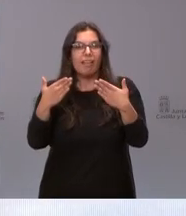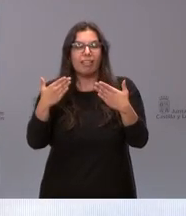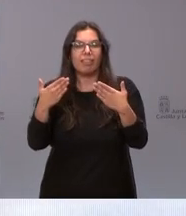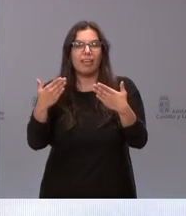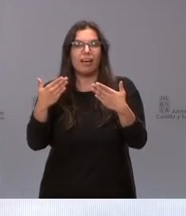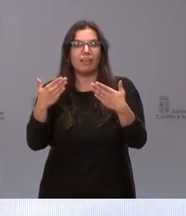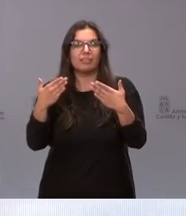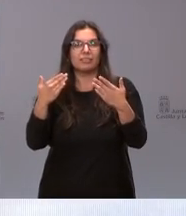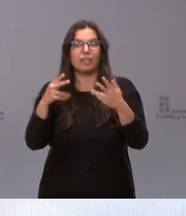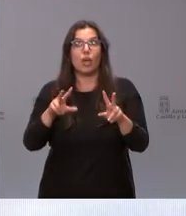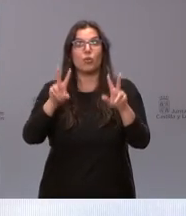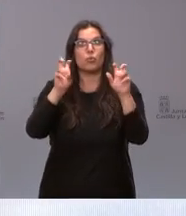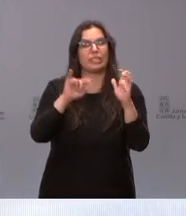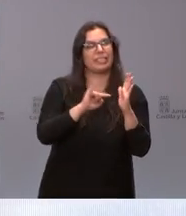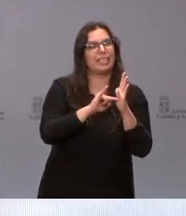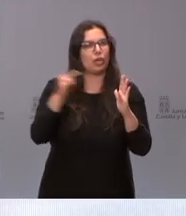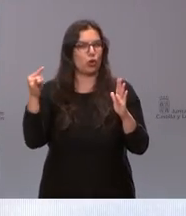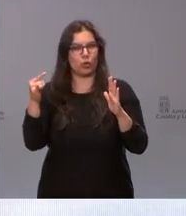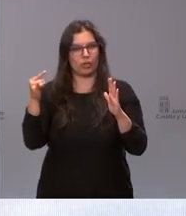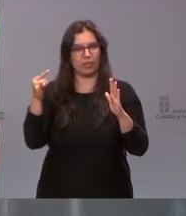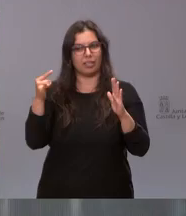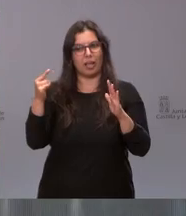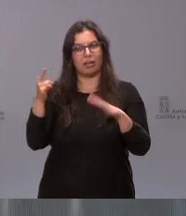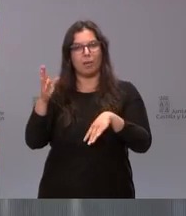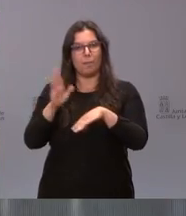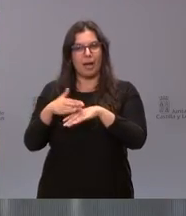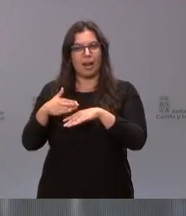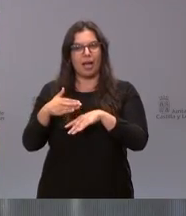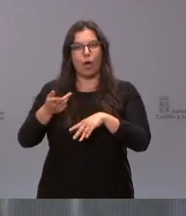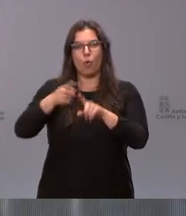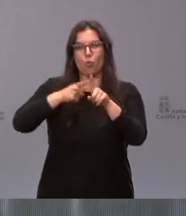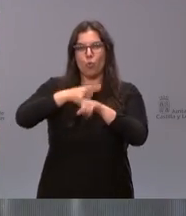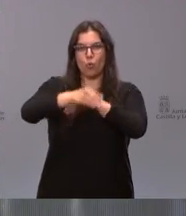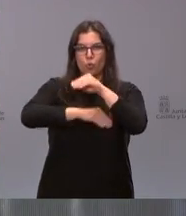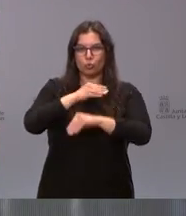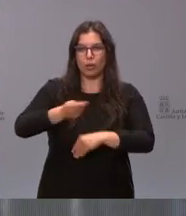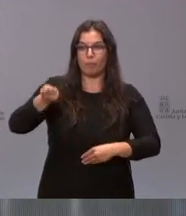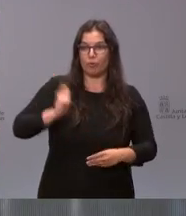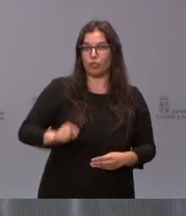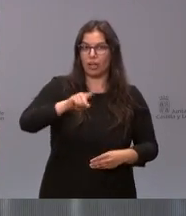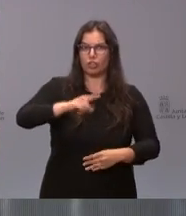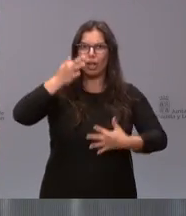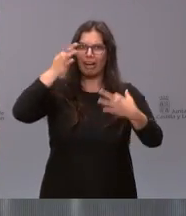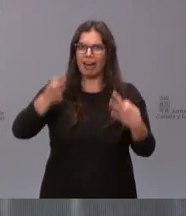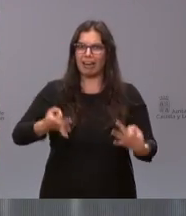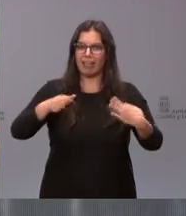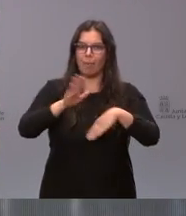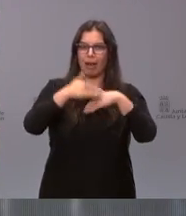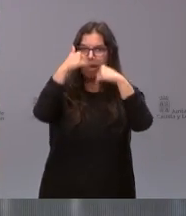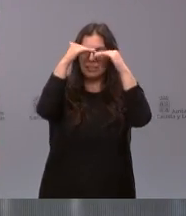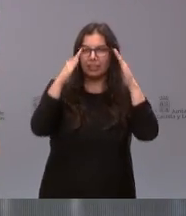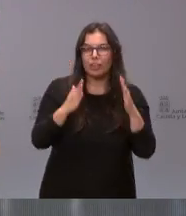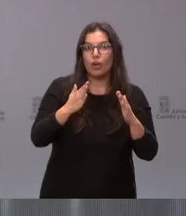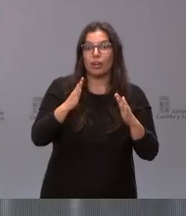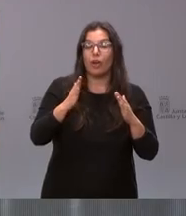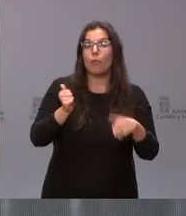esa nueva tecnología que está al servicio de los profesionales pues es una realidad asistencial y unas